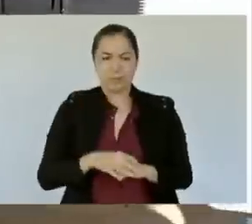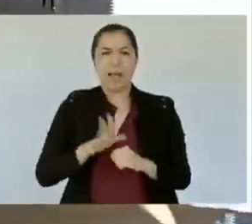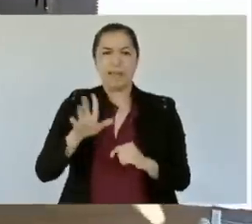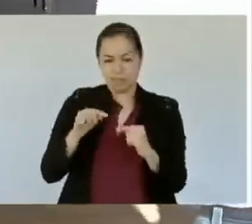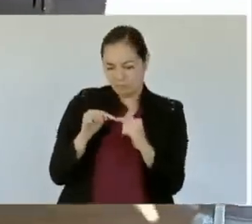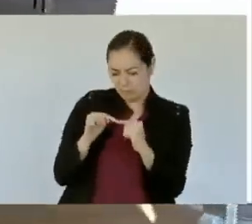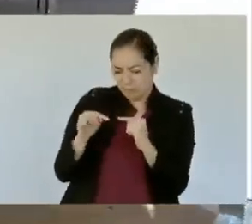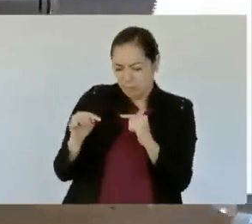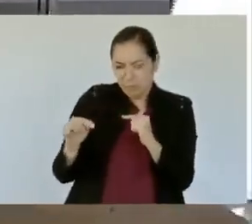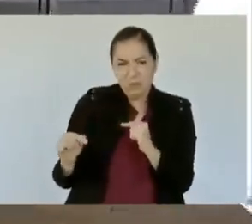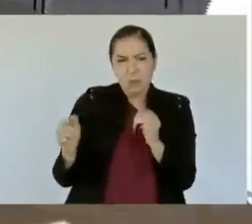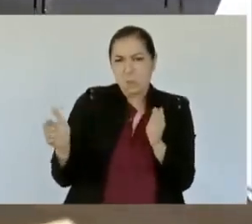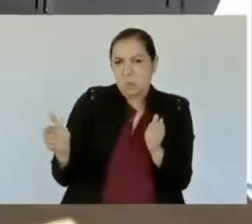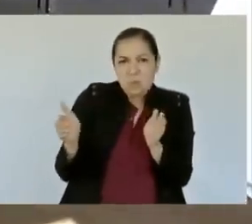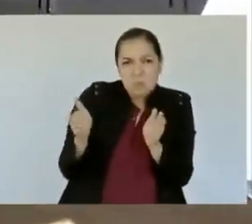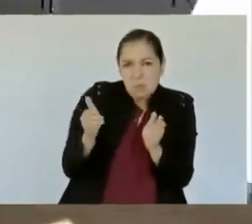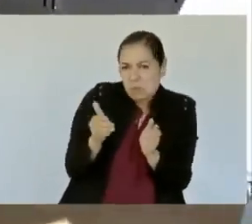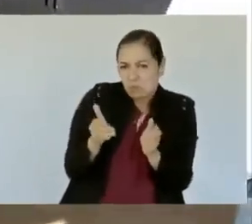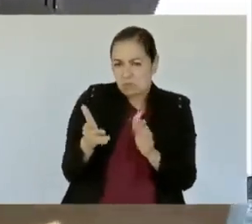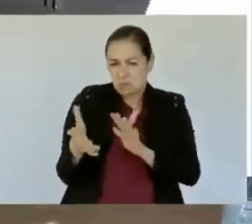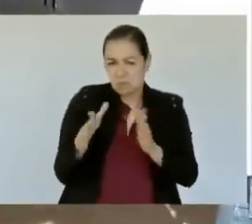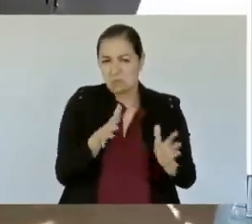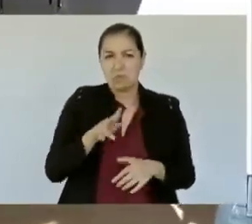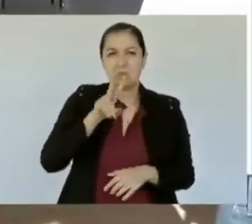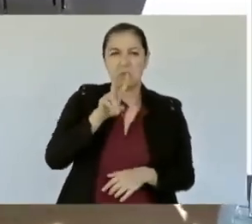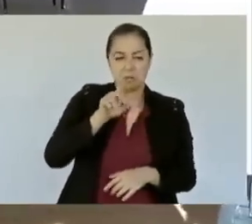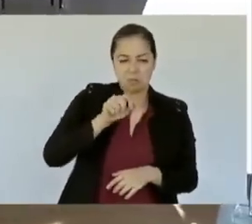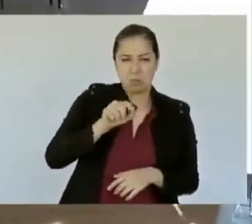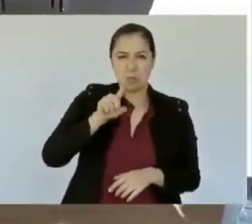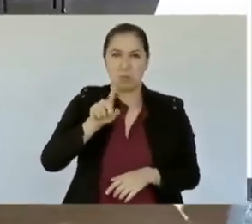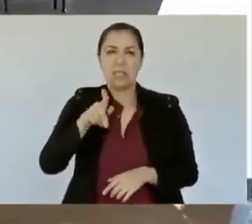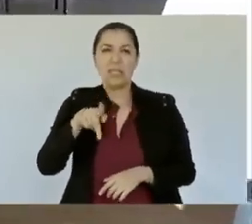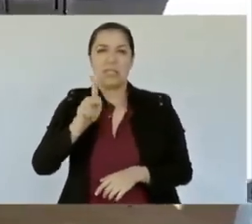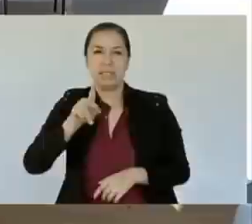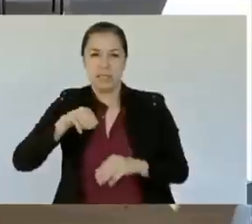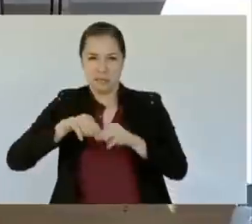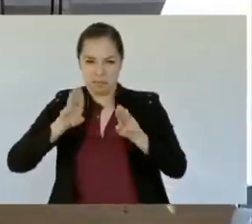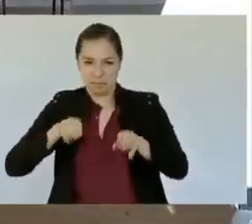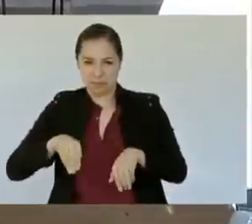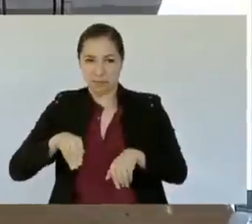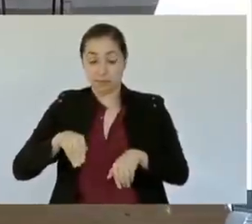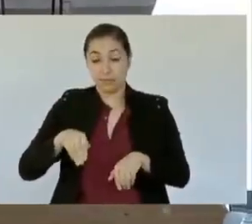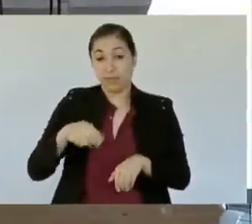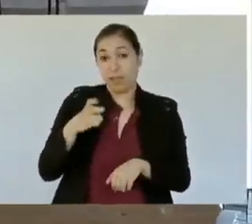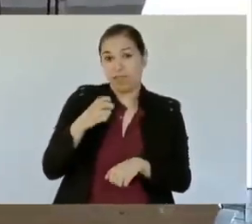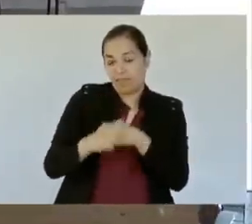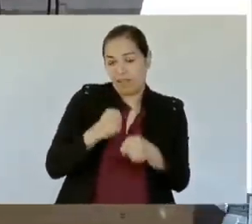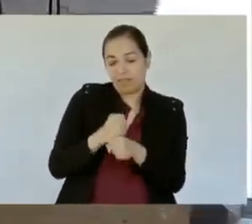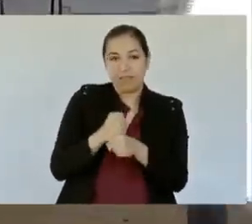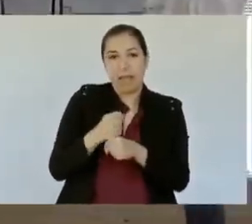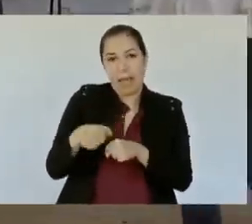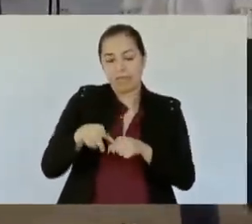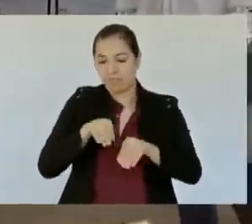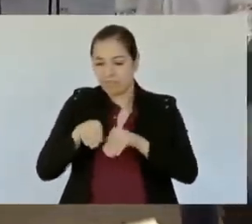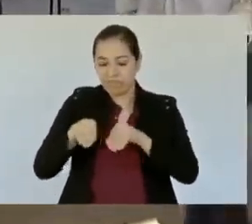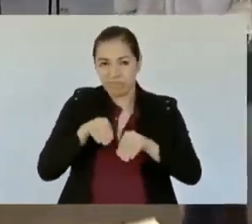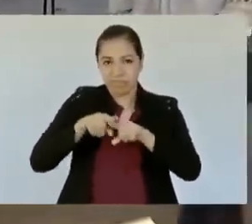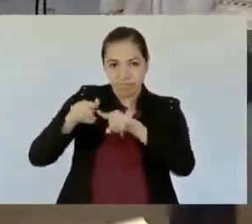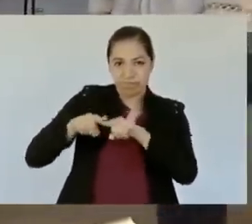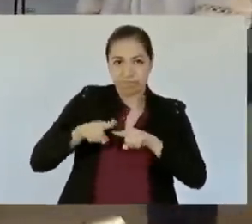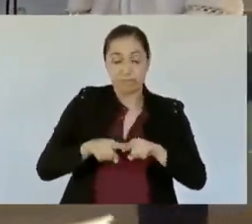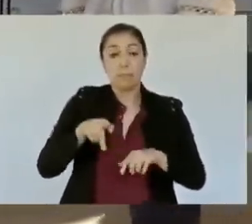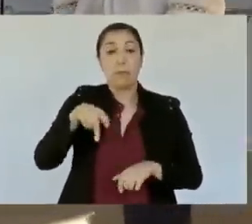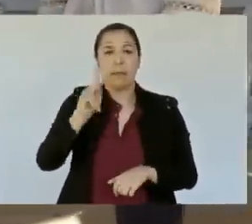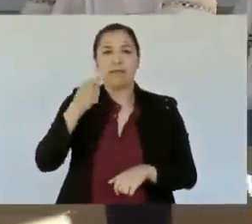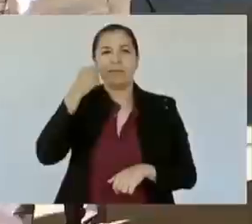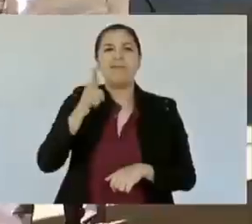muy pequeño, de hecho, son 2.1 kilómetros lo que se pudo hacer este año. Pero el equivalente